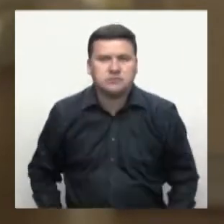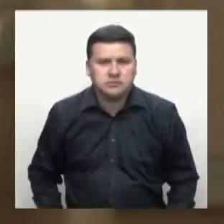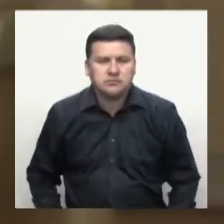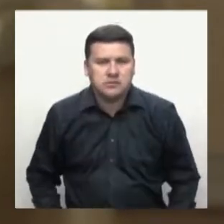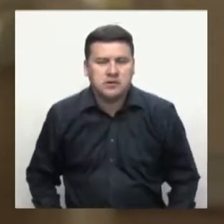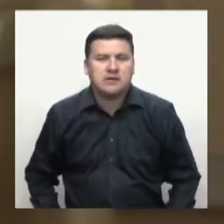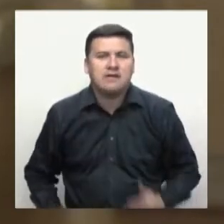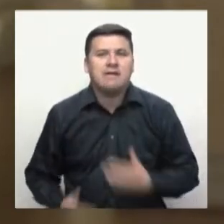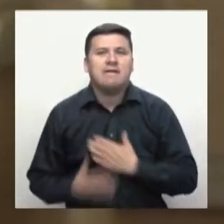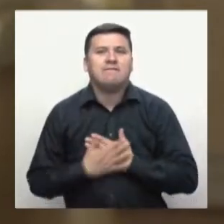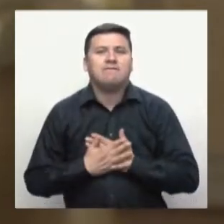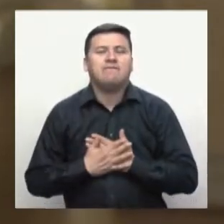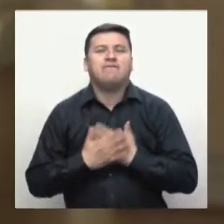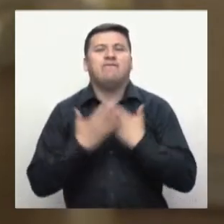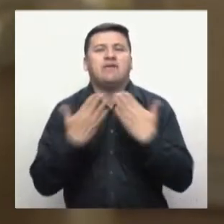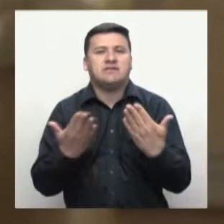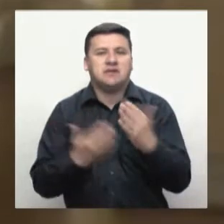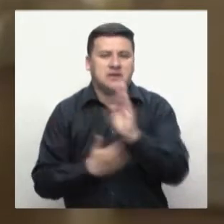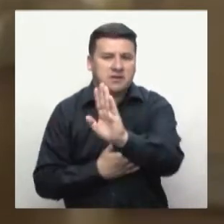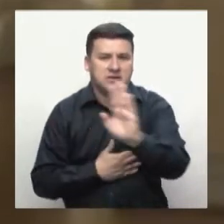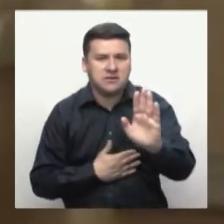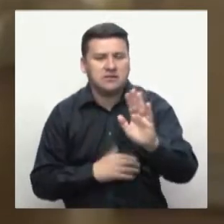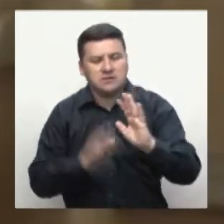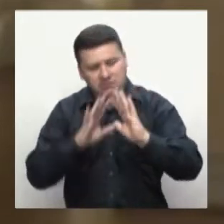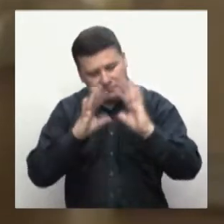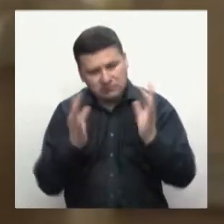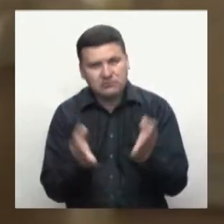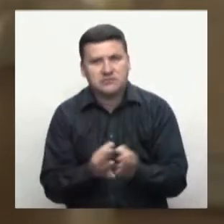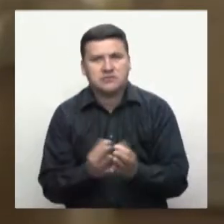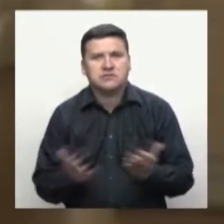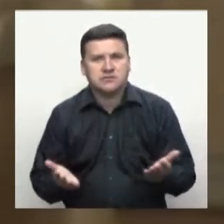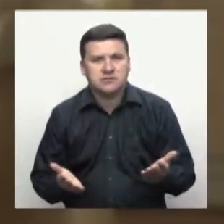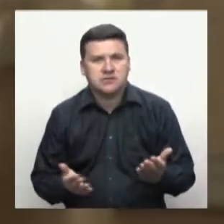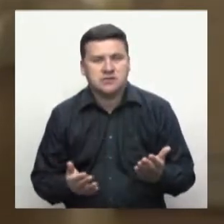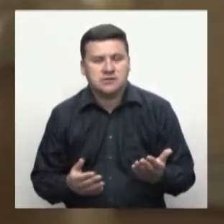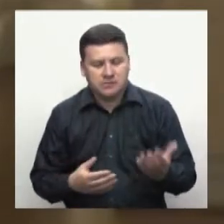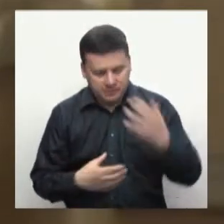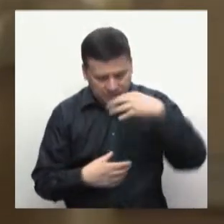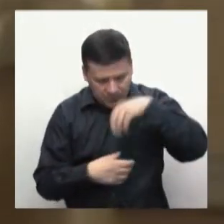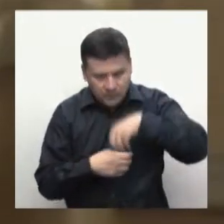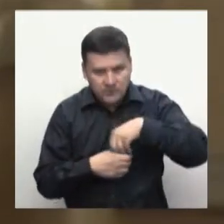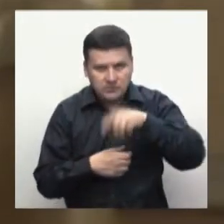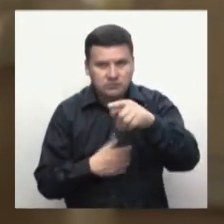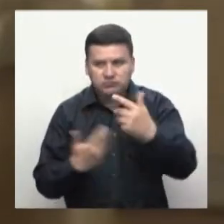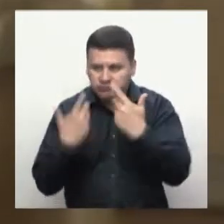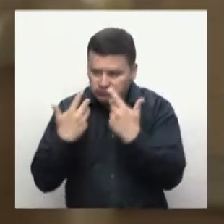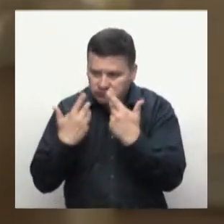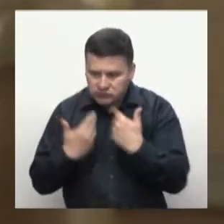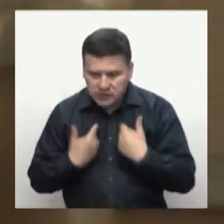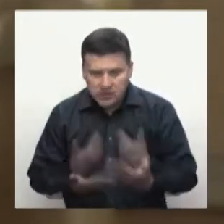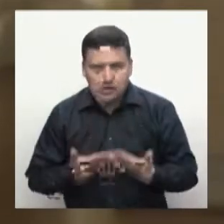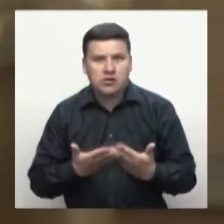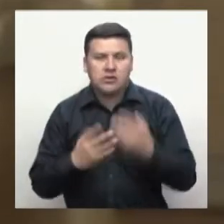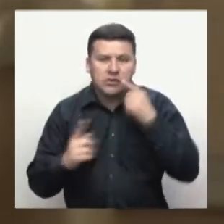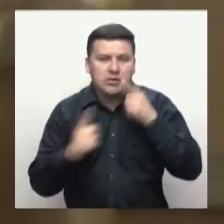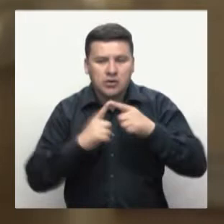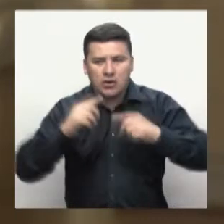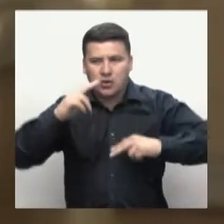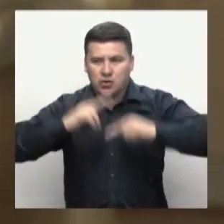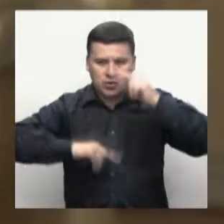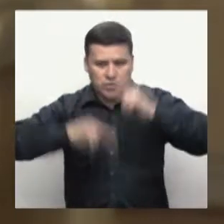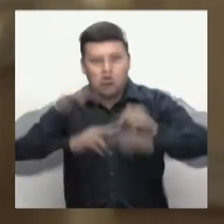internacional. Muchas felicitaciones a ustedes y a sus familias porque al formarse, ustedes